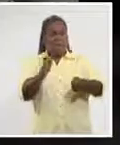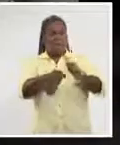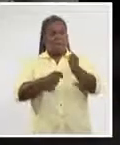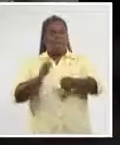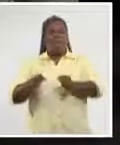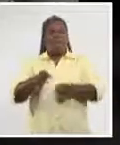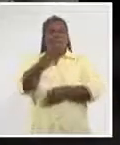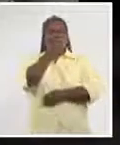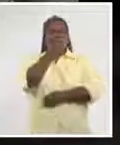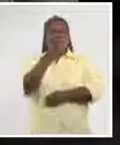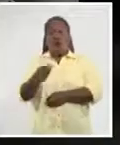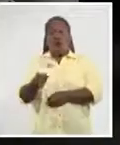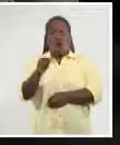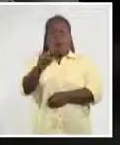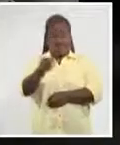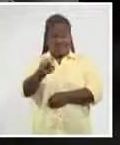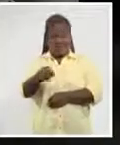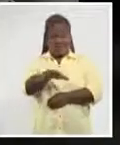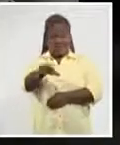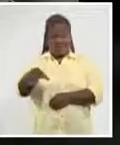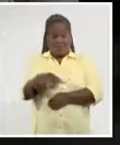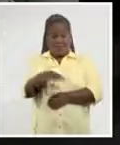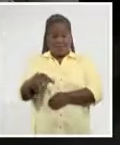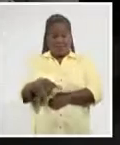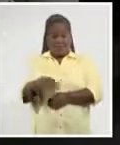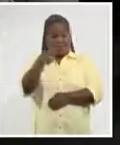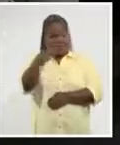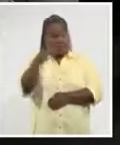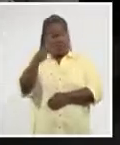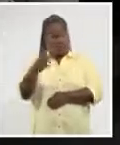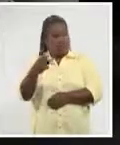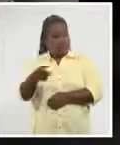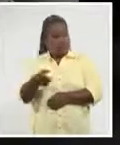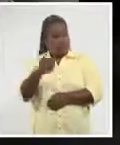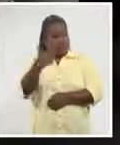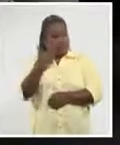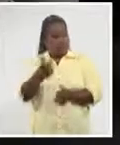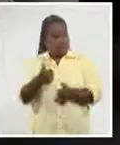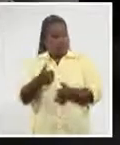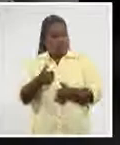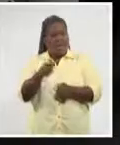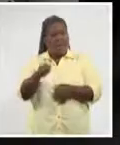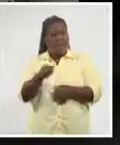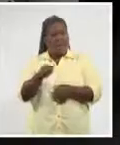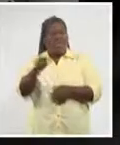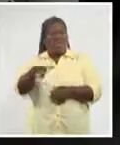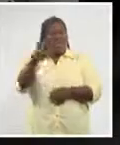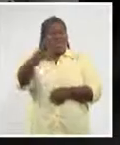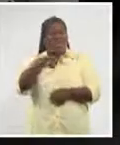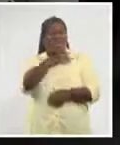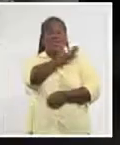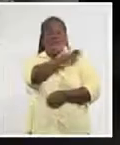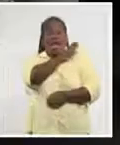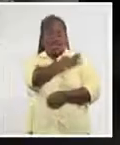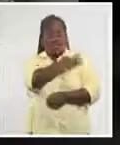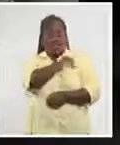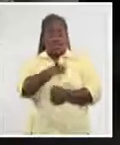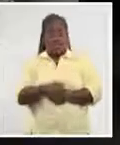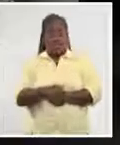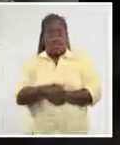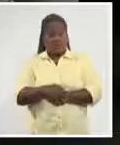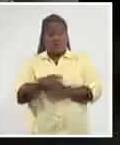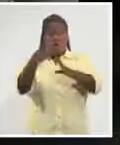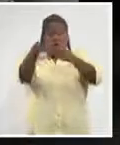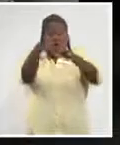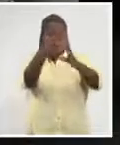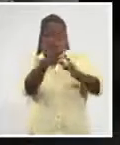a jóvenes y consagrados, todos reconocidos exponentes del género en la isla. Yarol Diabreu, Yamil Cheri,